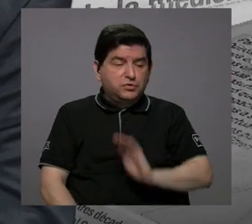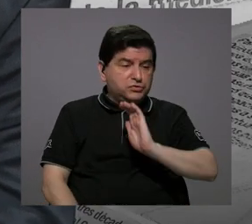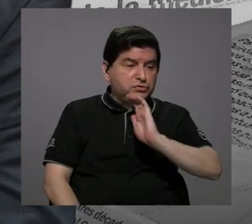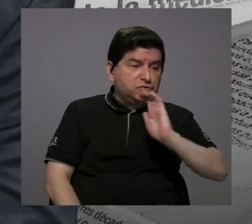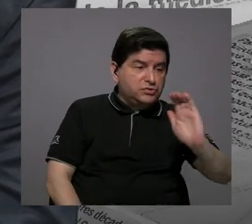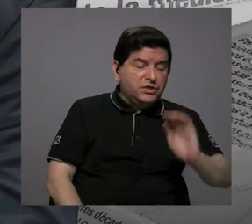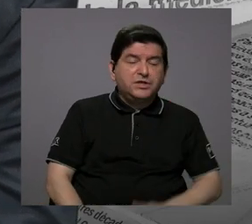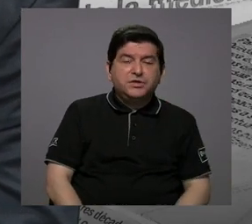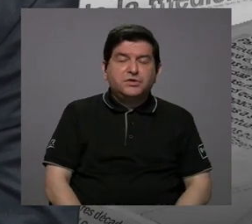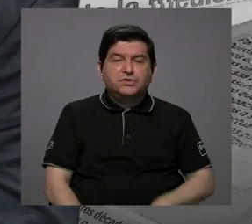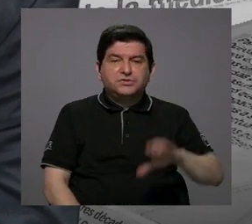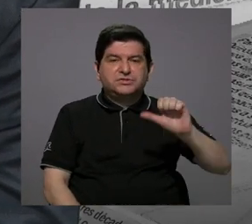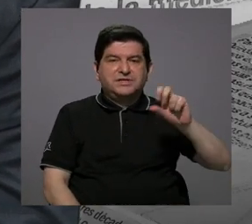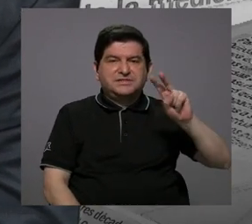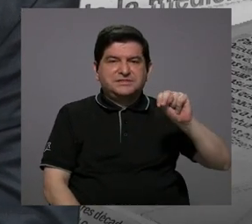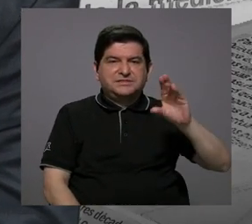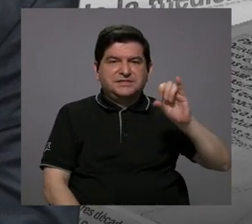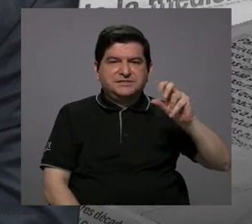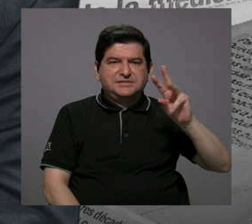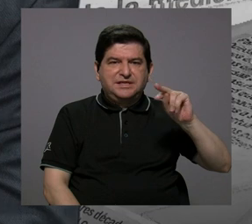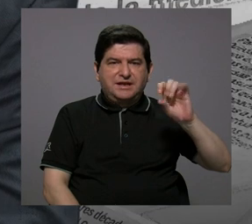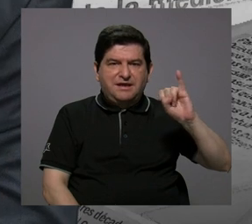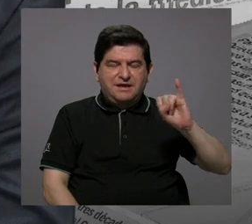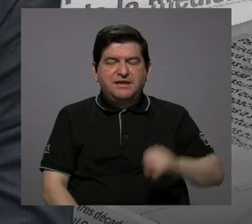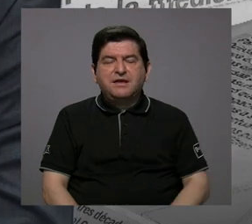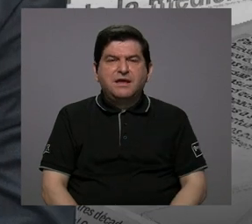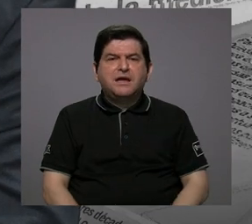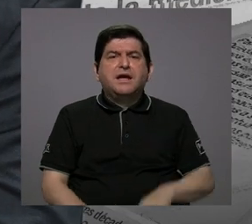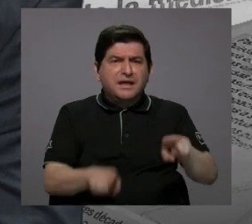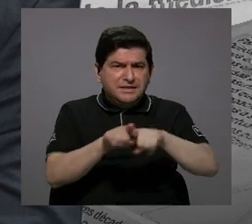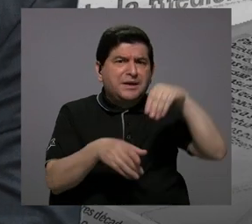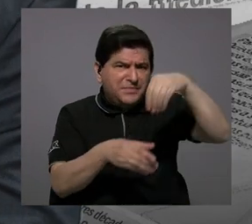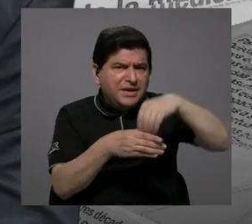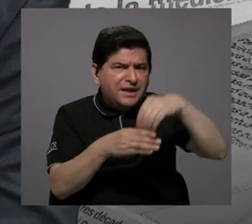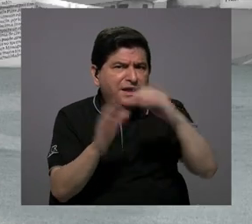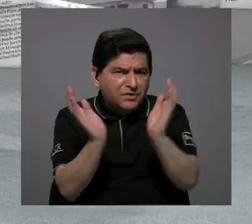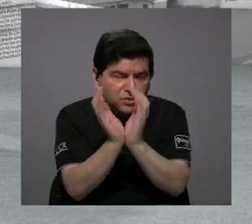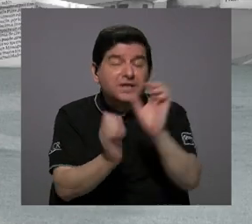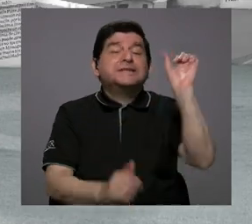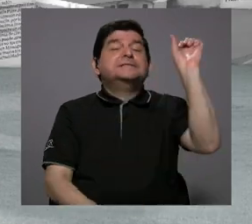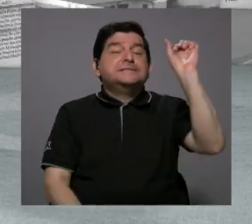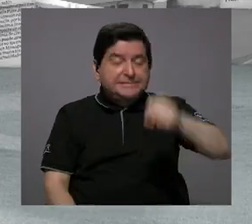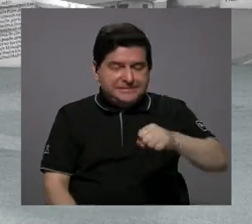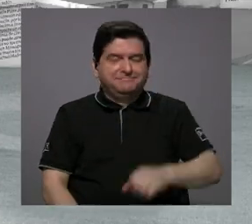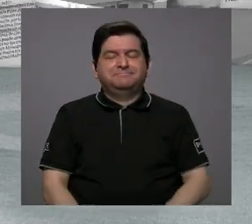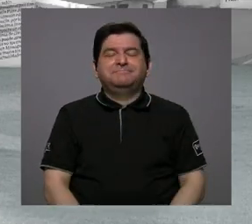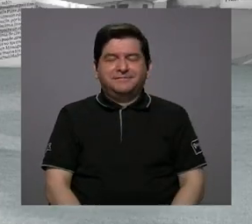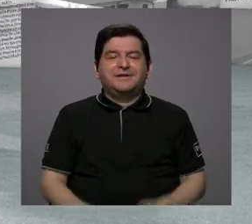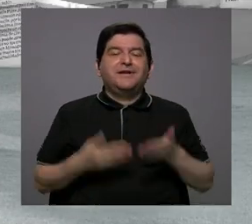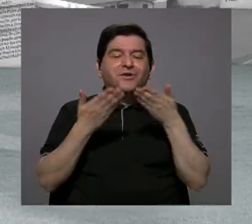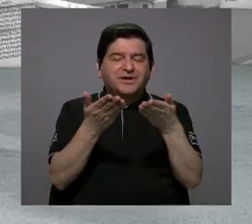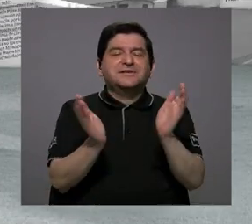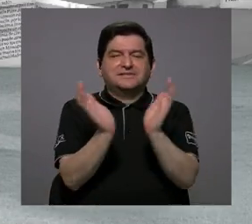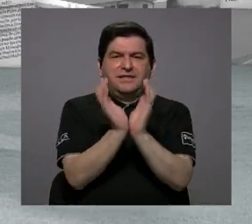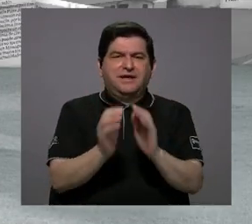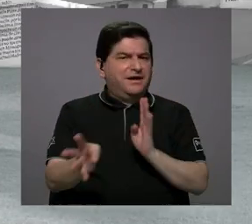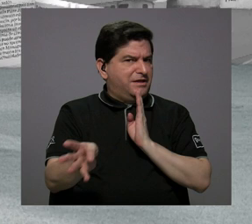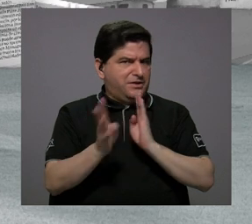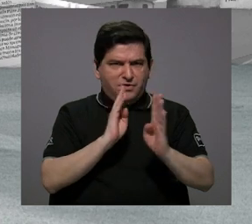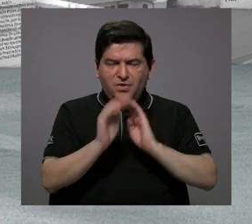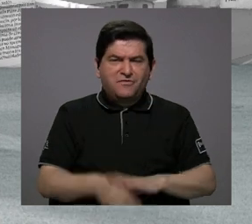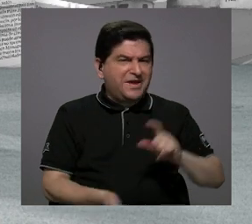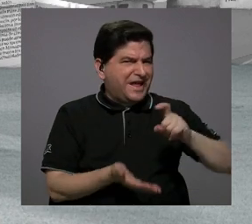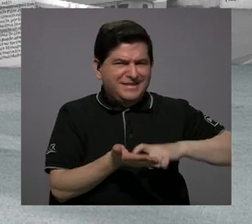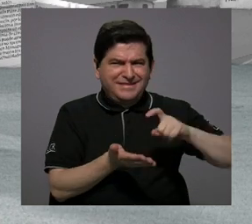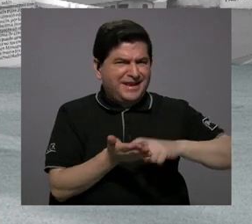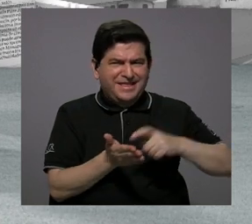a través del CENCINAIS. ¿Y el aporte a la caja? Es lo que quería mencionar, precisamente, el aporte a la caja. O no estamos hablando de las